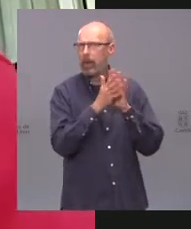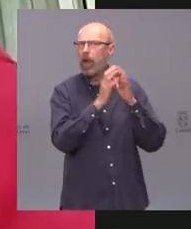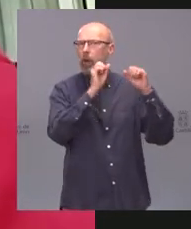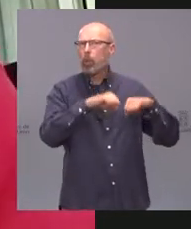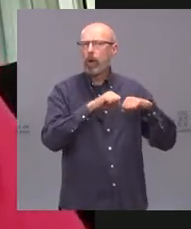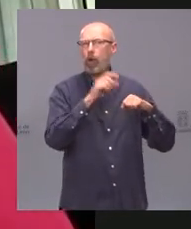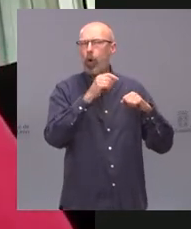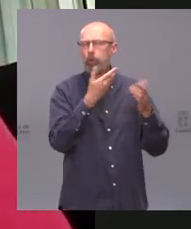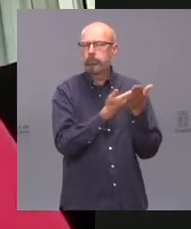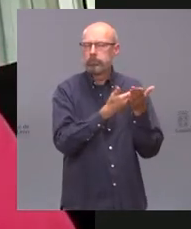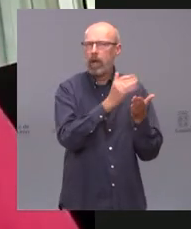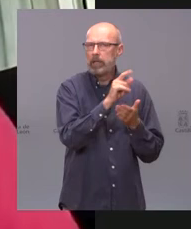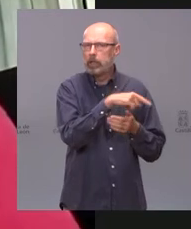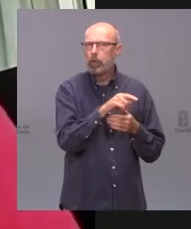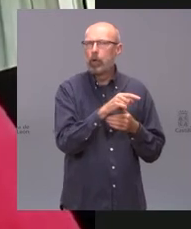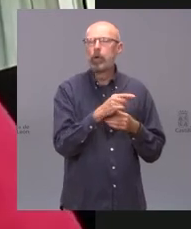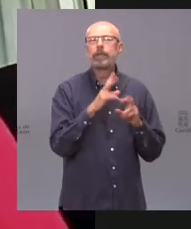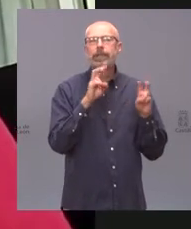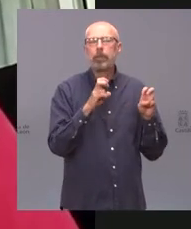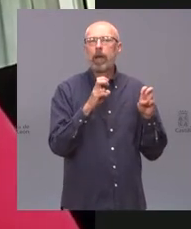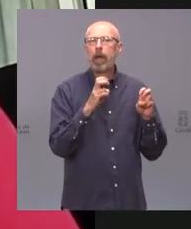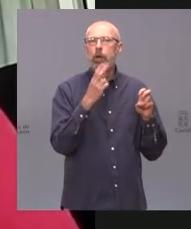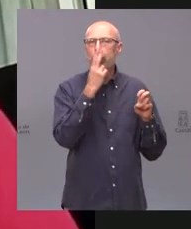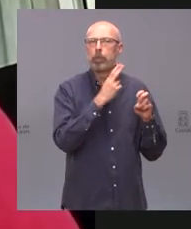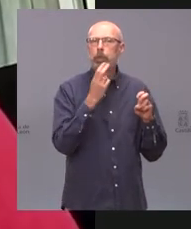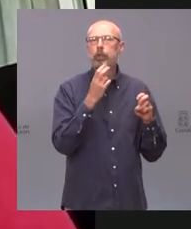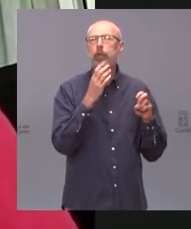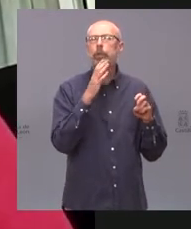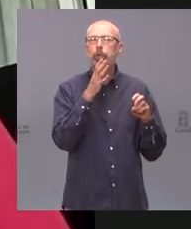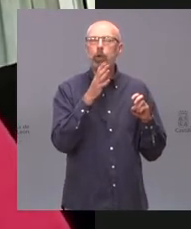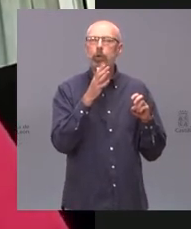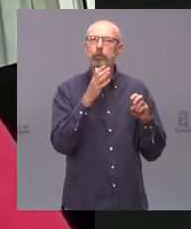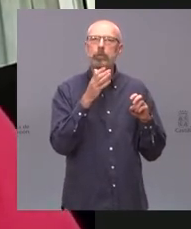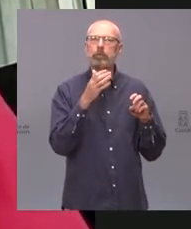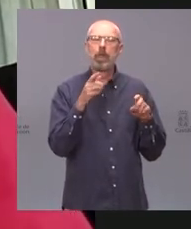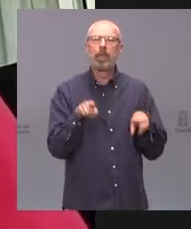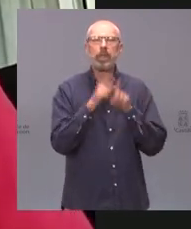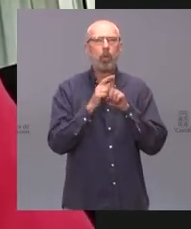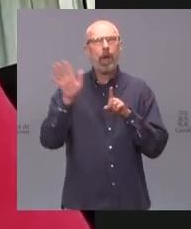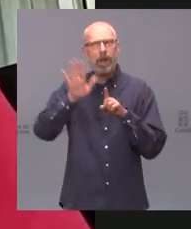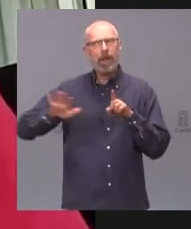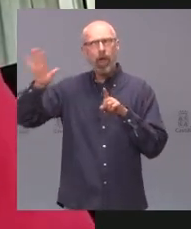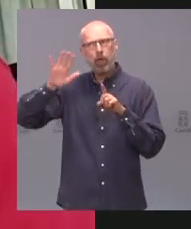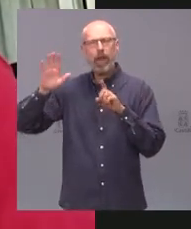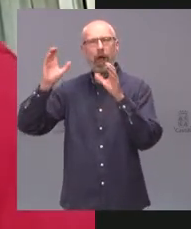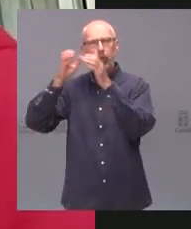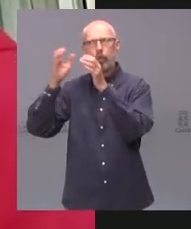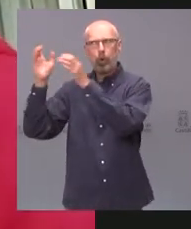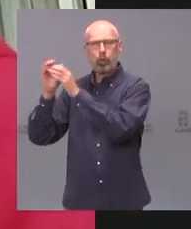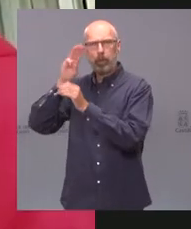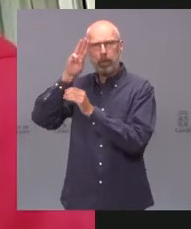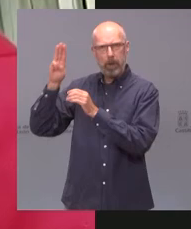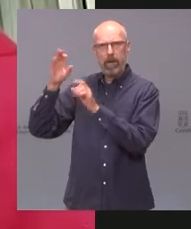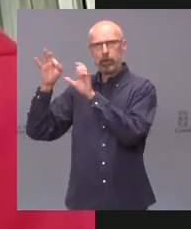algún compromiso expreso para garantizar que pase lo que pase entre los dos partidos a nivel nacional el pacto en Castilla y León